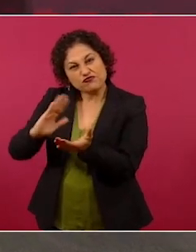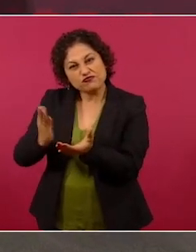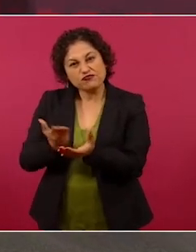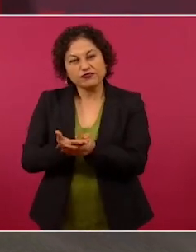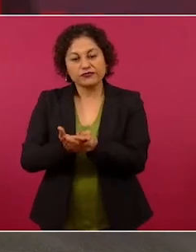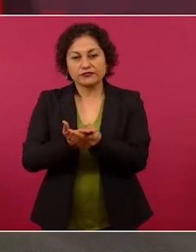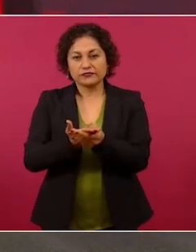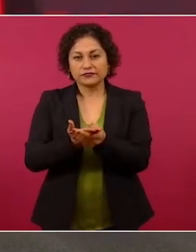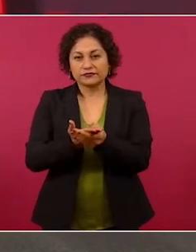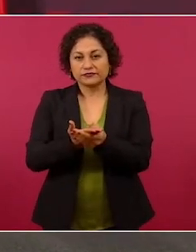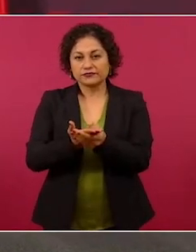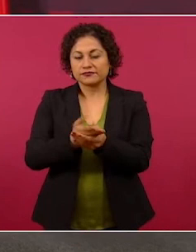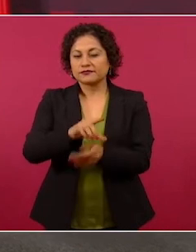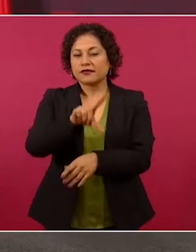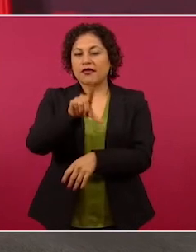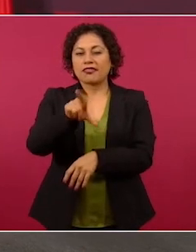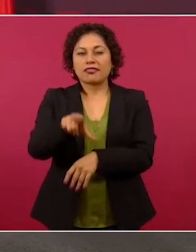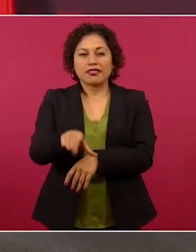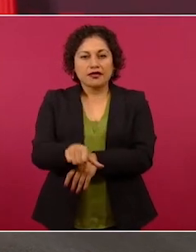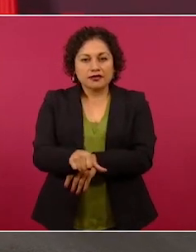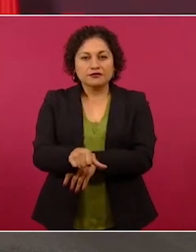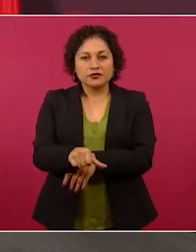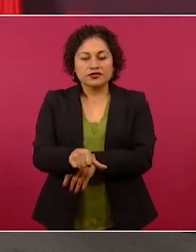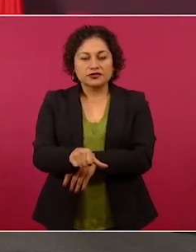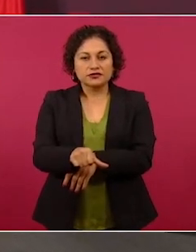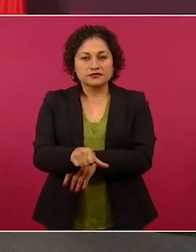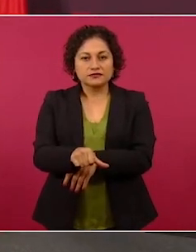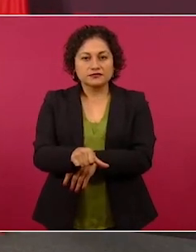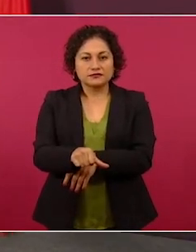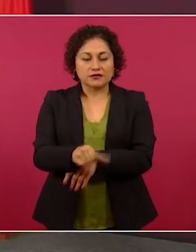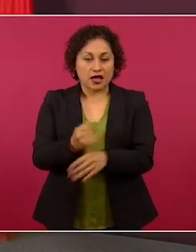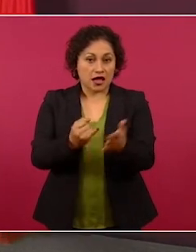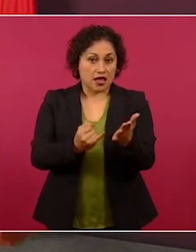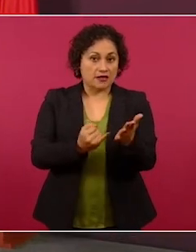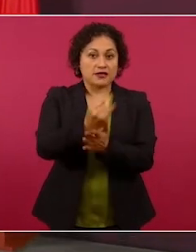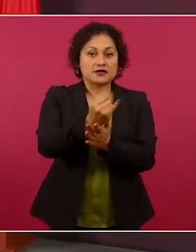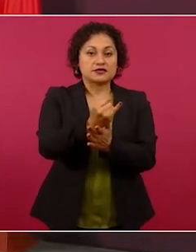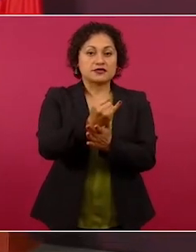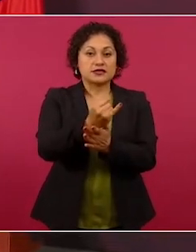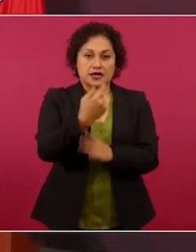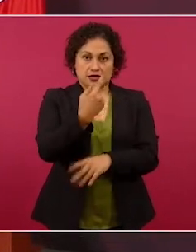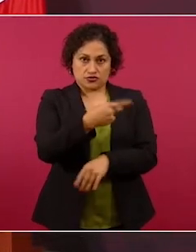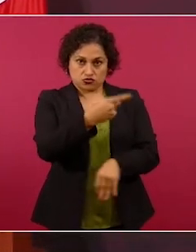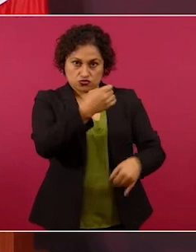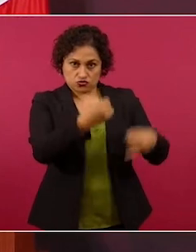resulta que una de las primeras decisiones que toman en la Corte